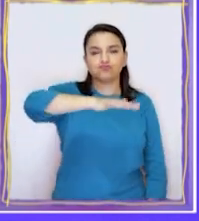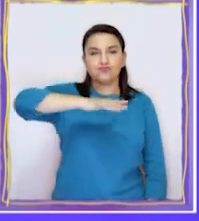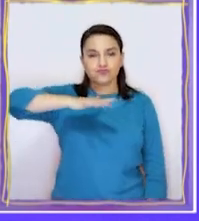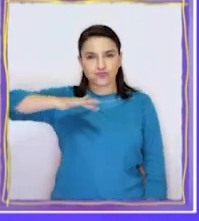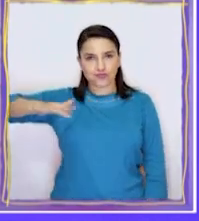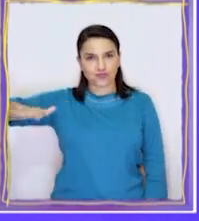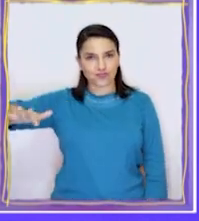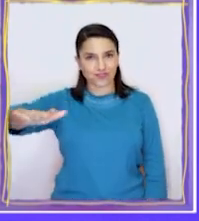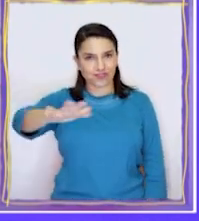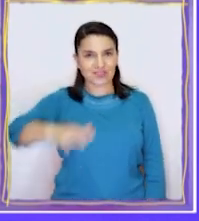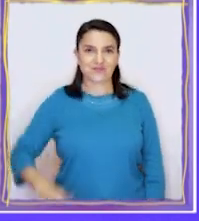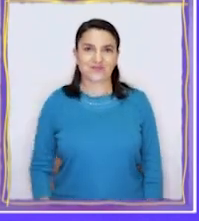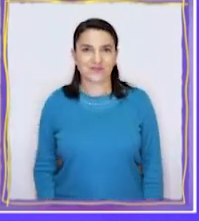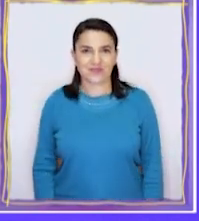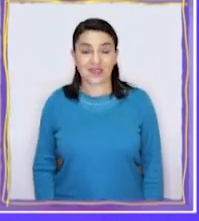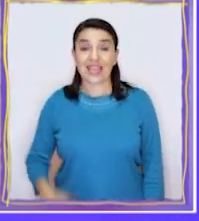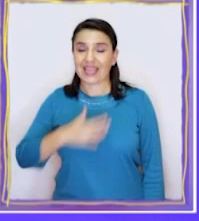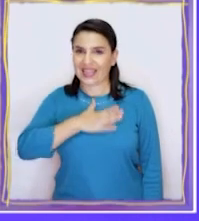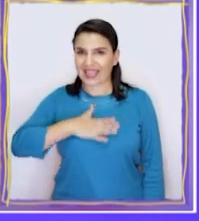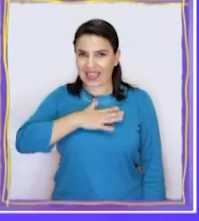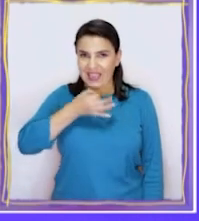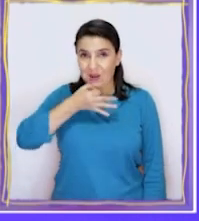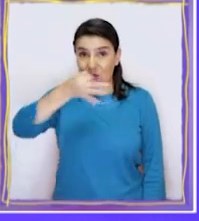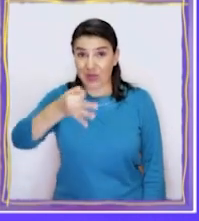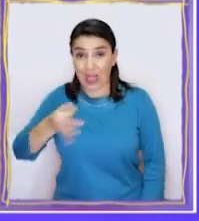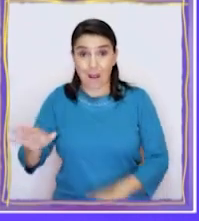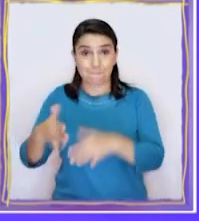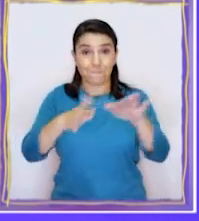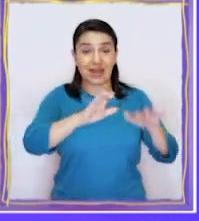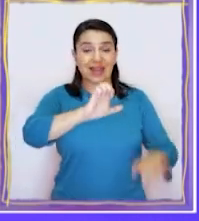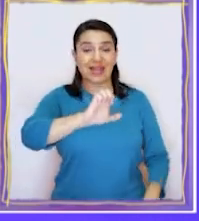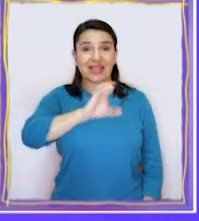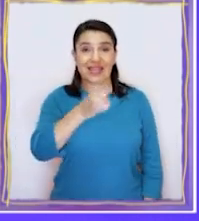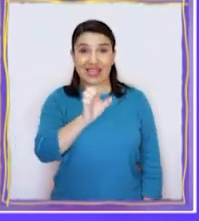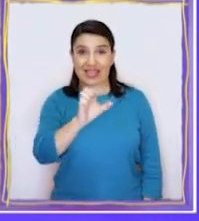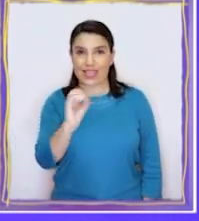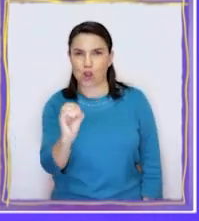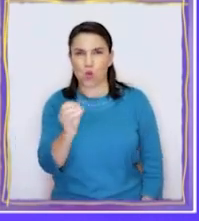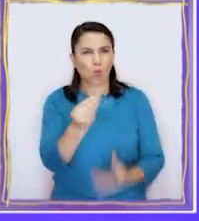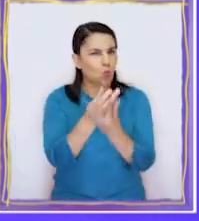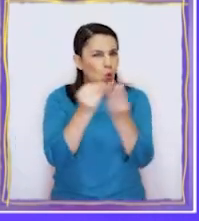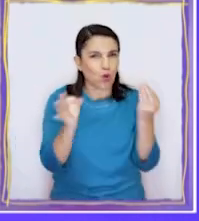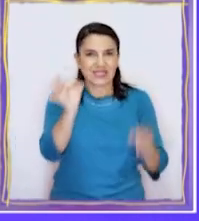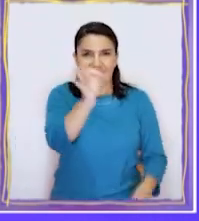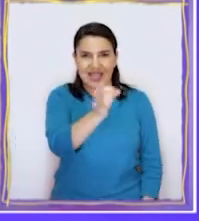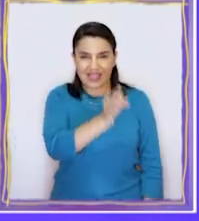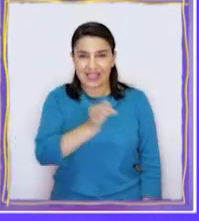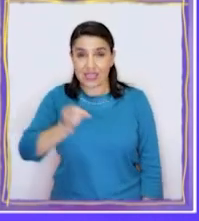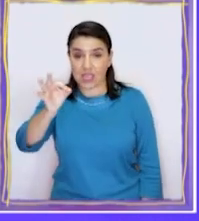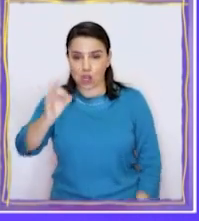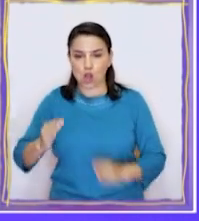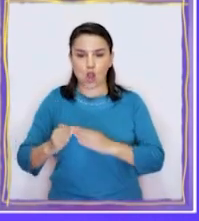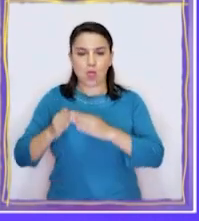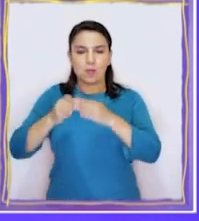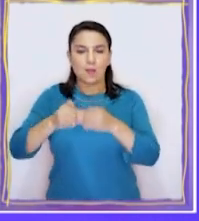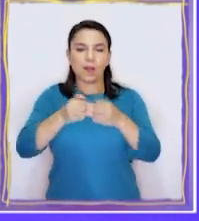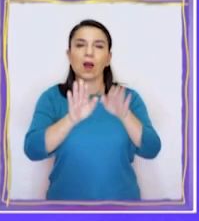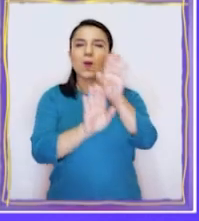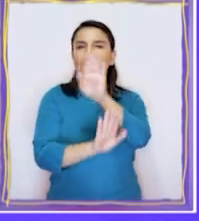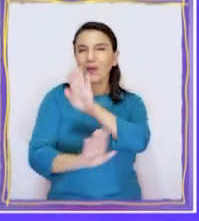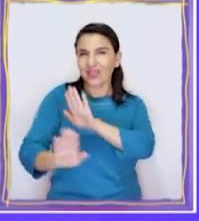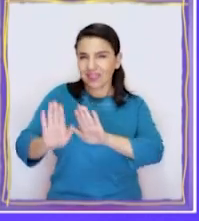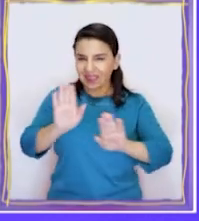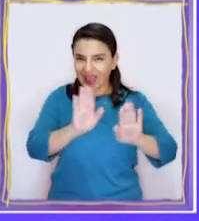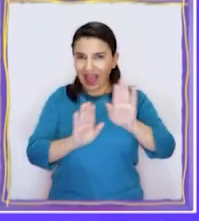que está rodeada por agua. Y les quiero contar que en el mar Egeo está lleno de estas islas. Para navegar por ahí hay que